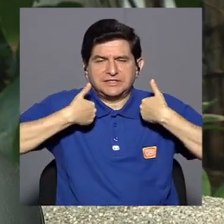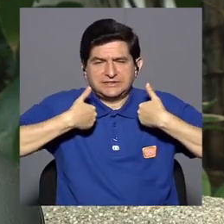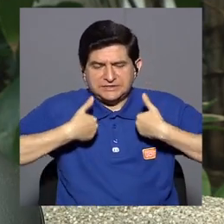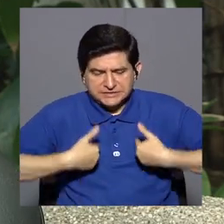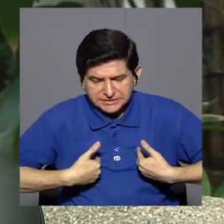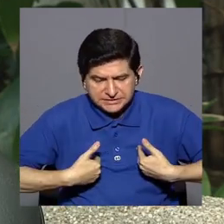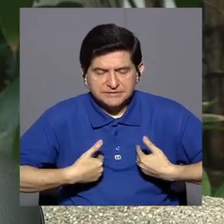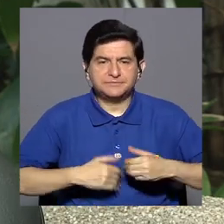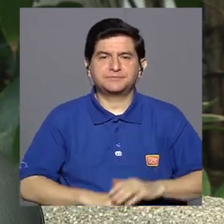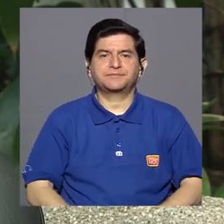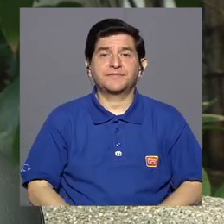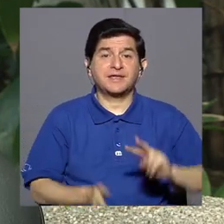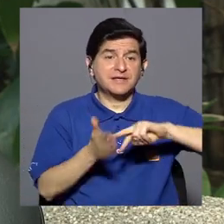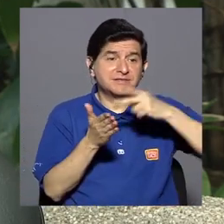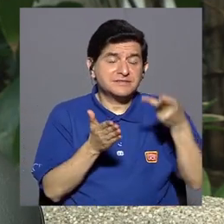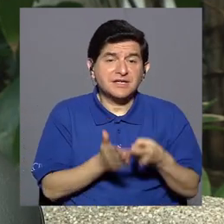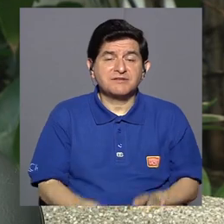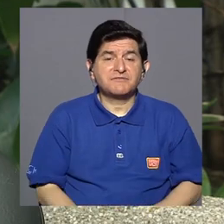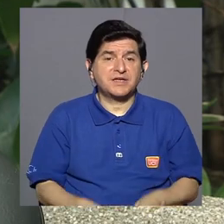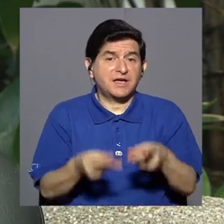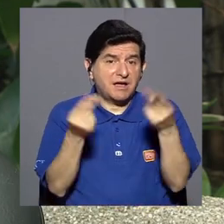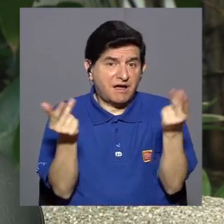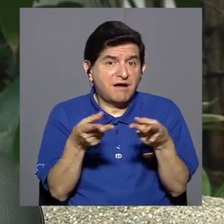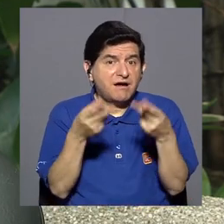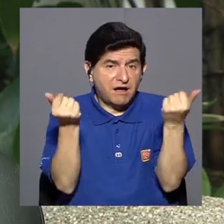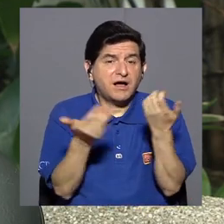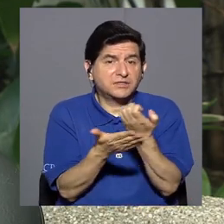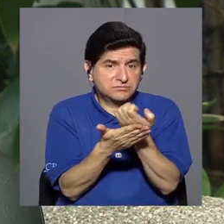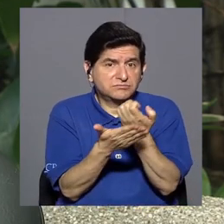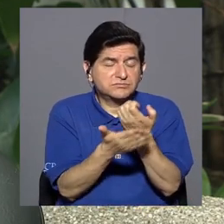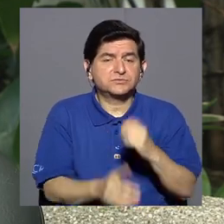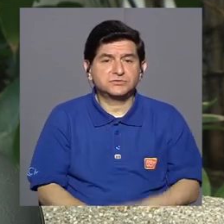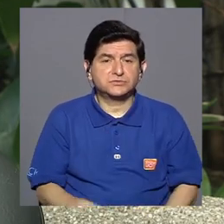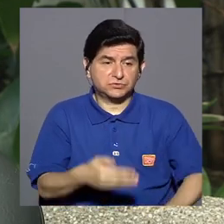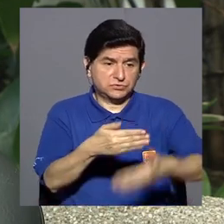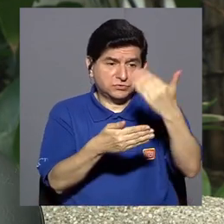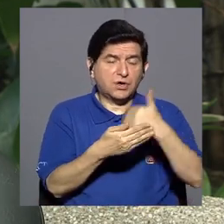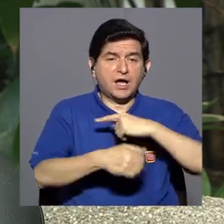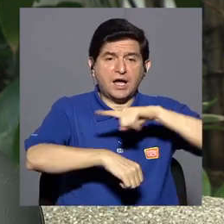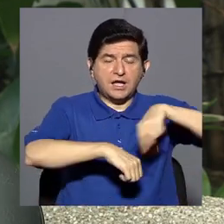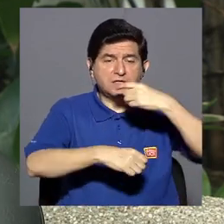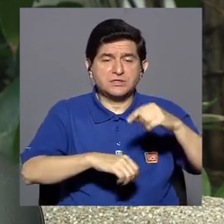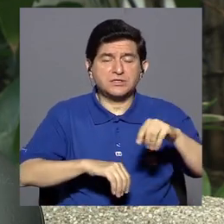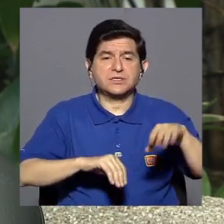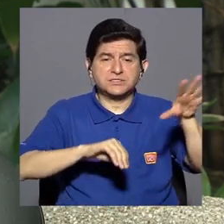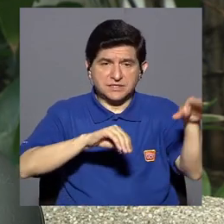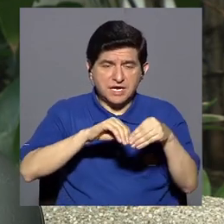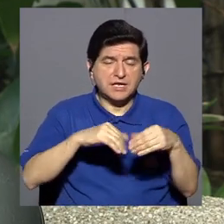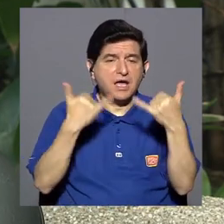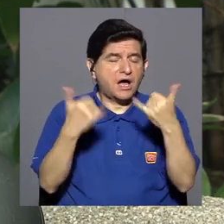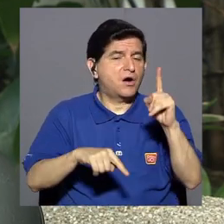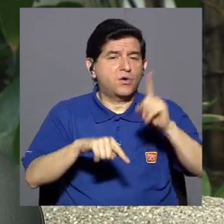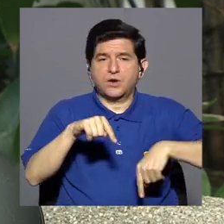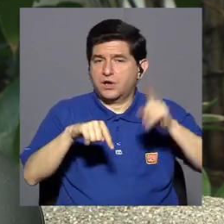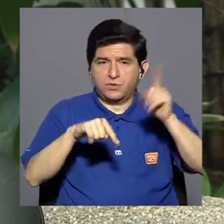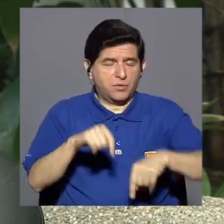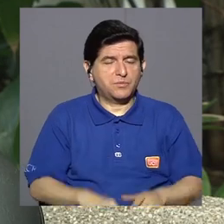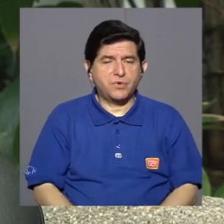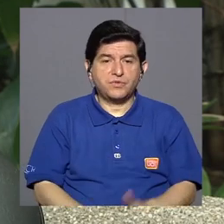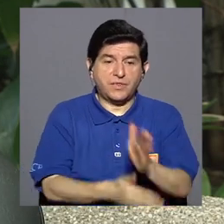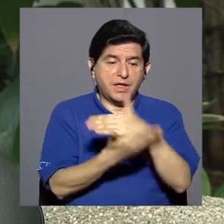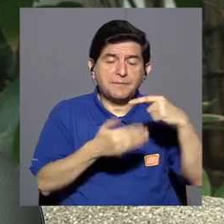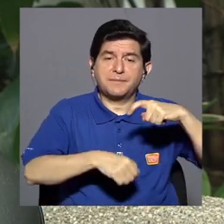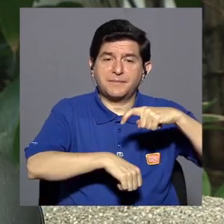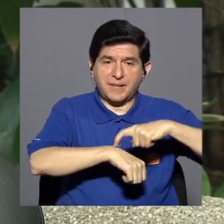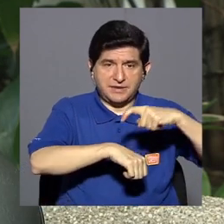cansancio. Va a generar que tengan que gastar un poco más de dinero. Si antes hacían horas extras, ahora no podrán hacer tantas horas extras